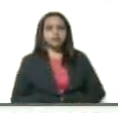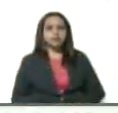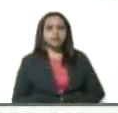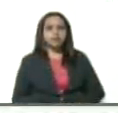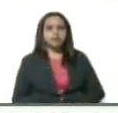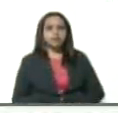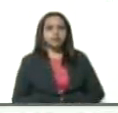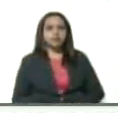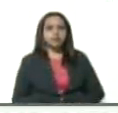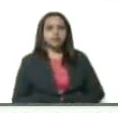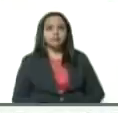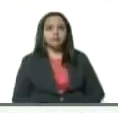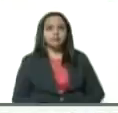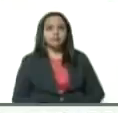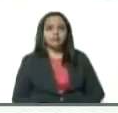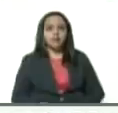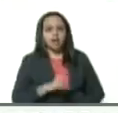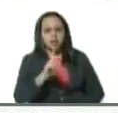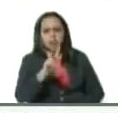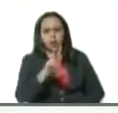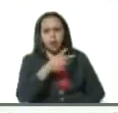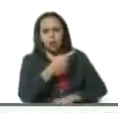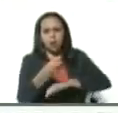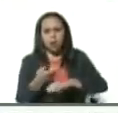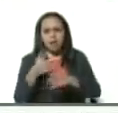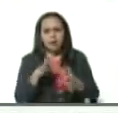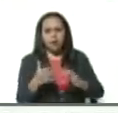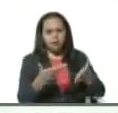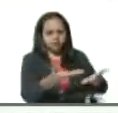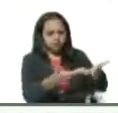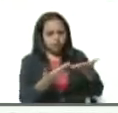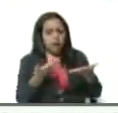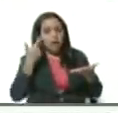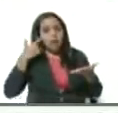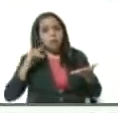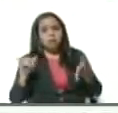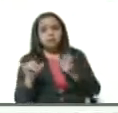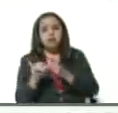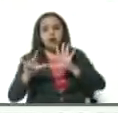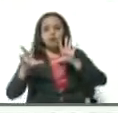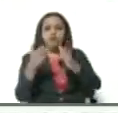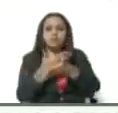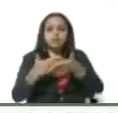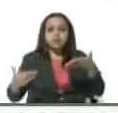Esto es un corte de hace dos horas, más o menos. Posible que ya haya llegado 8 millones.